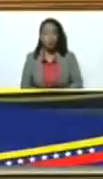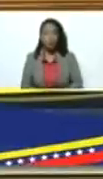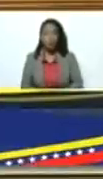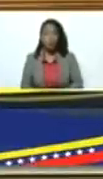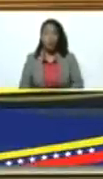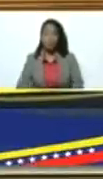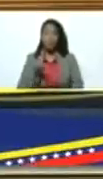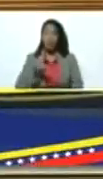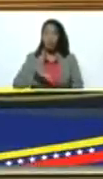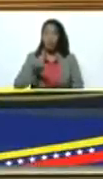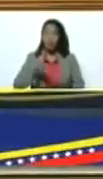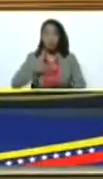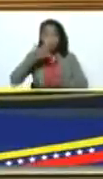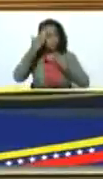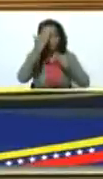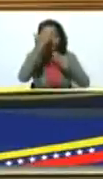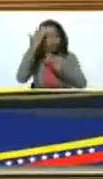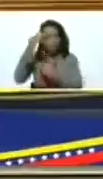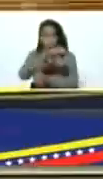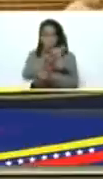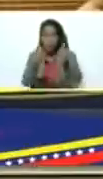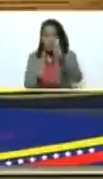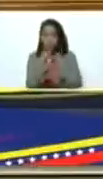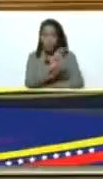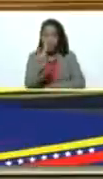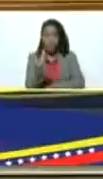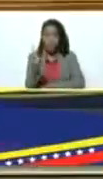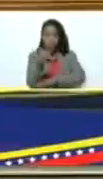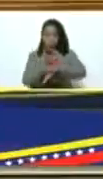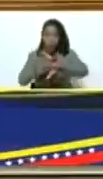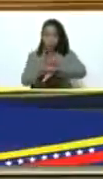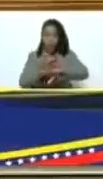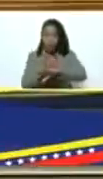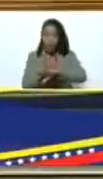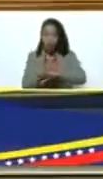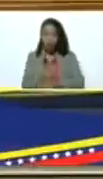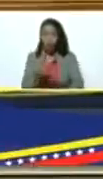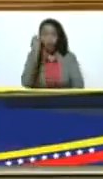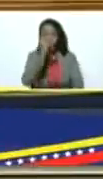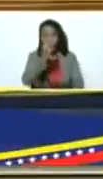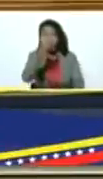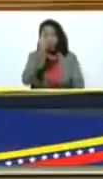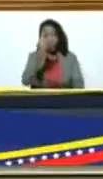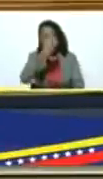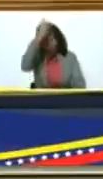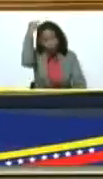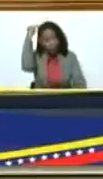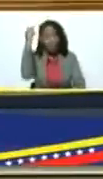muy importante, mi saludo a los vicepresidentes de gobierno, Tarek El Aysami,